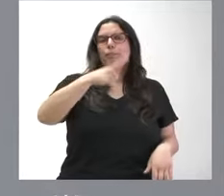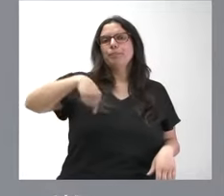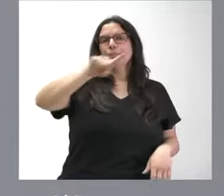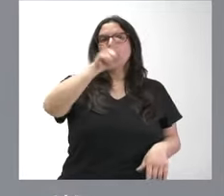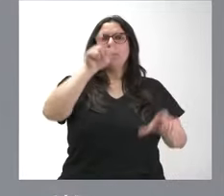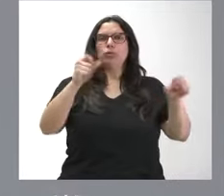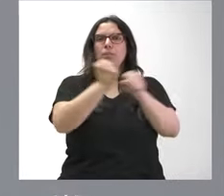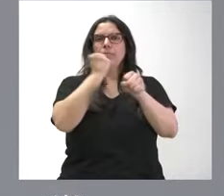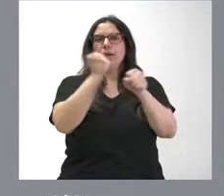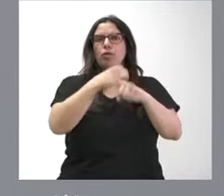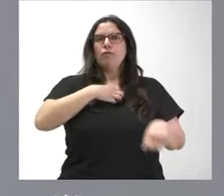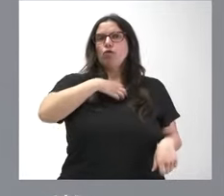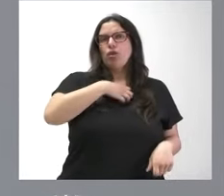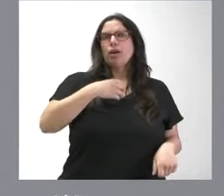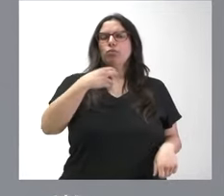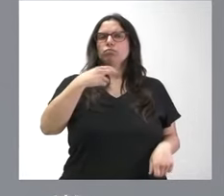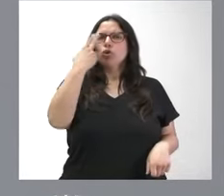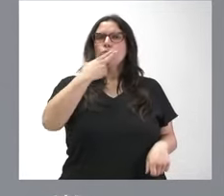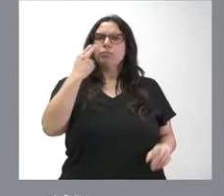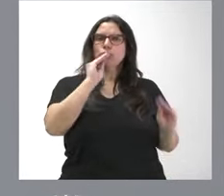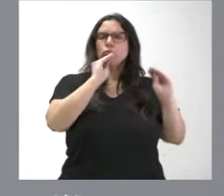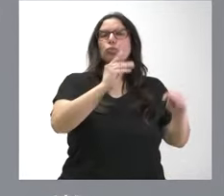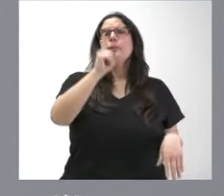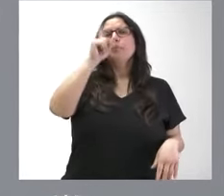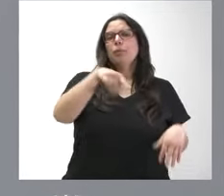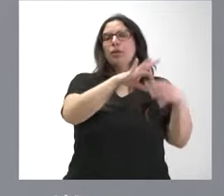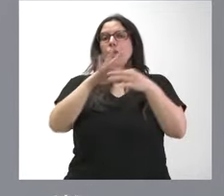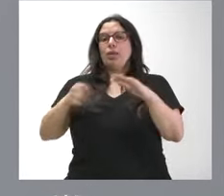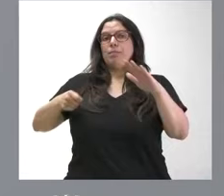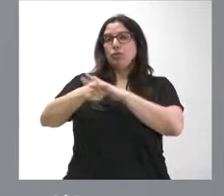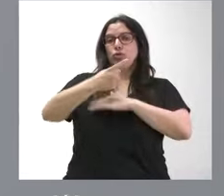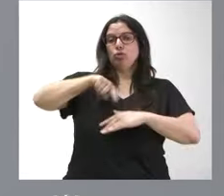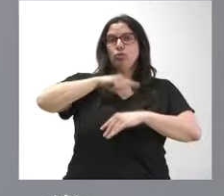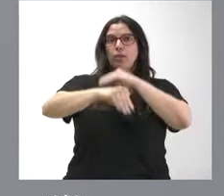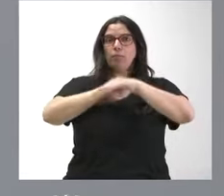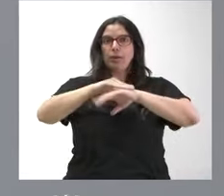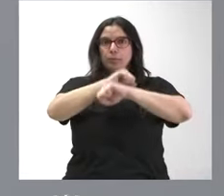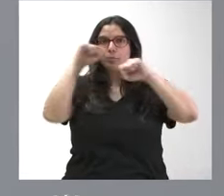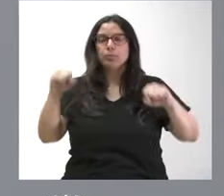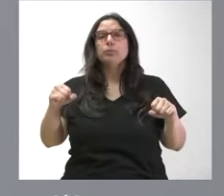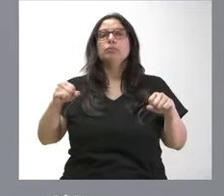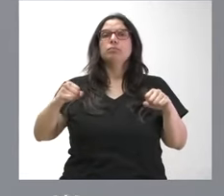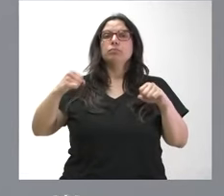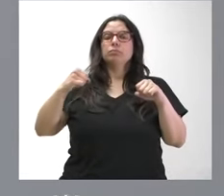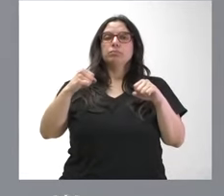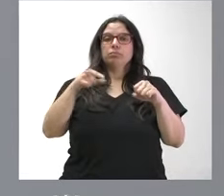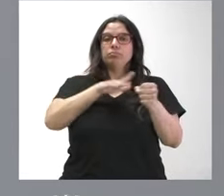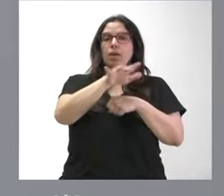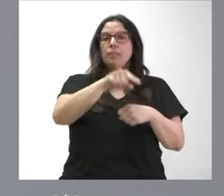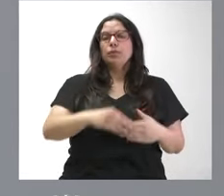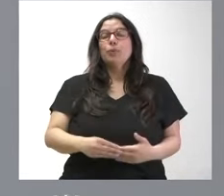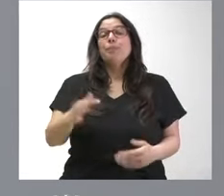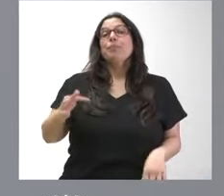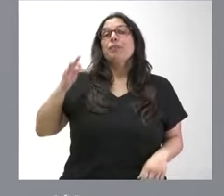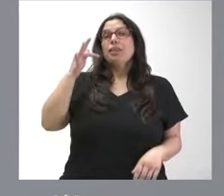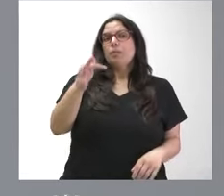empleados públicos, tiene también que ver con estas inversiones que fortalecemos y realizamos en este ámbito y, además,